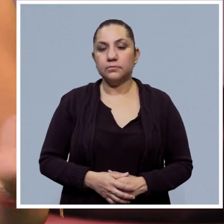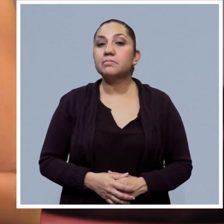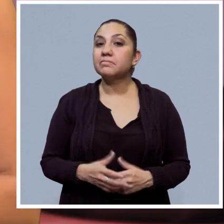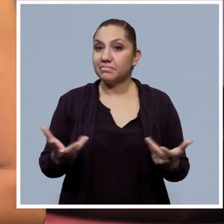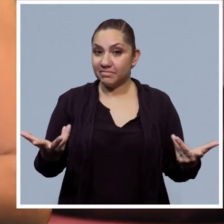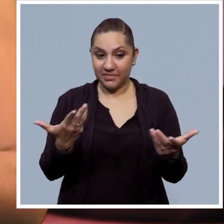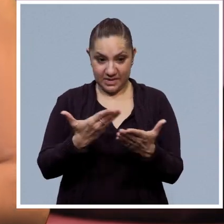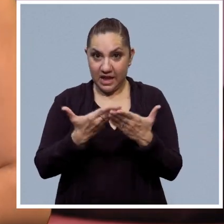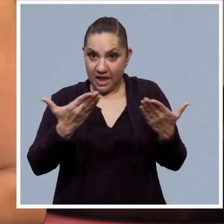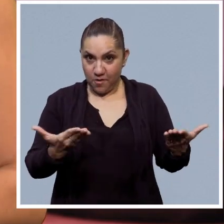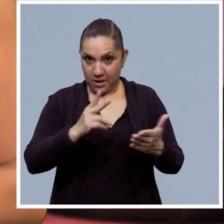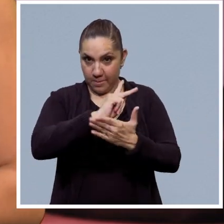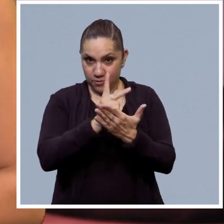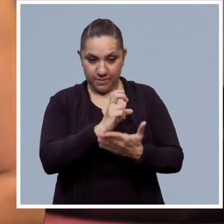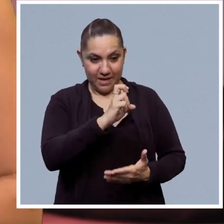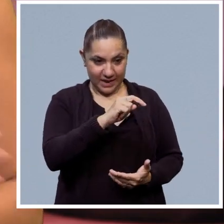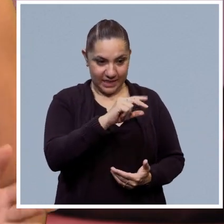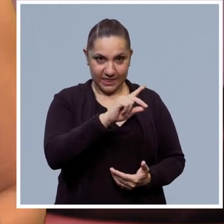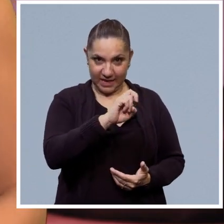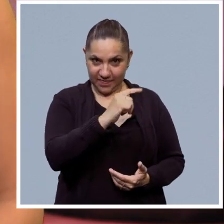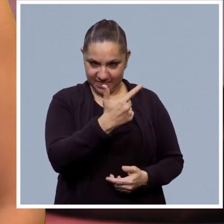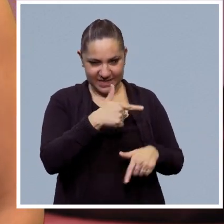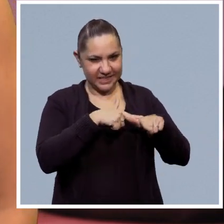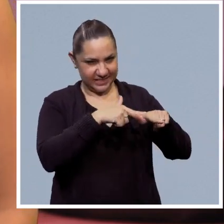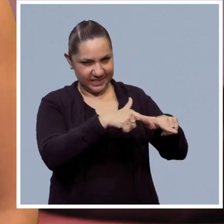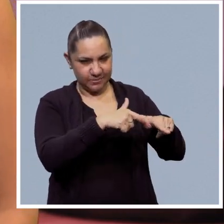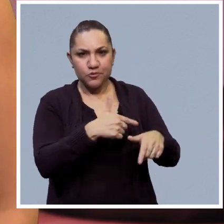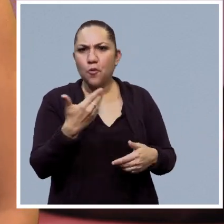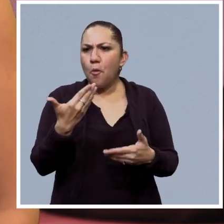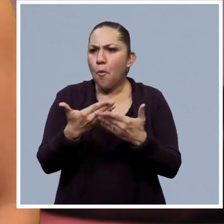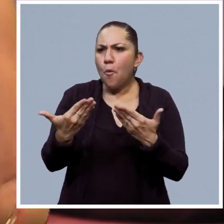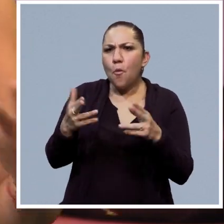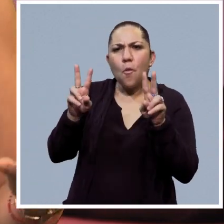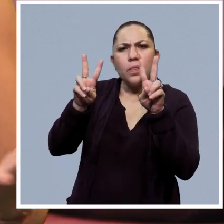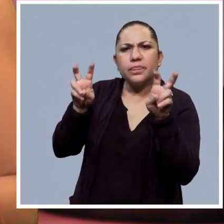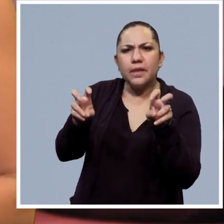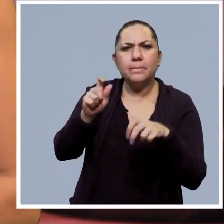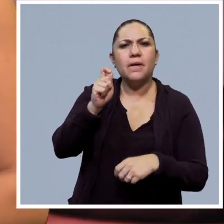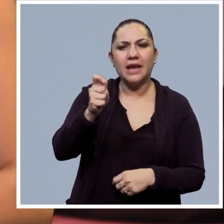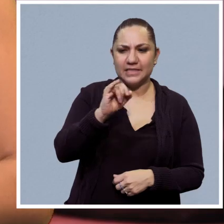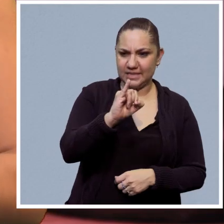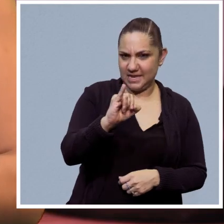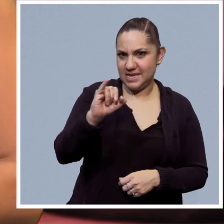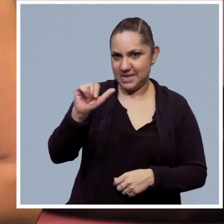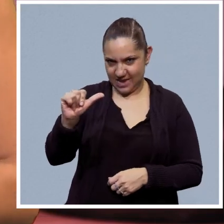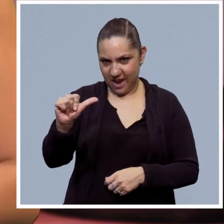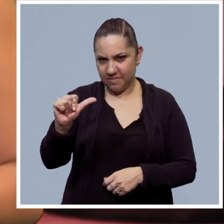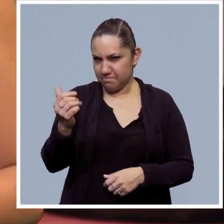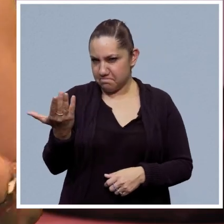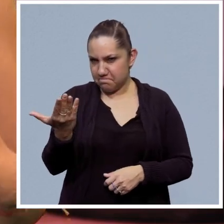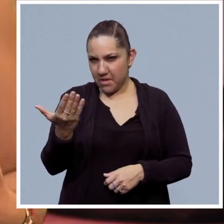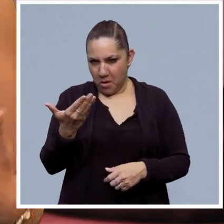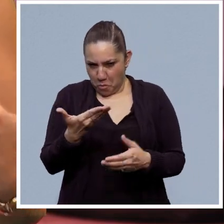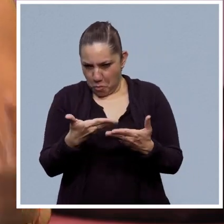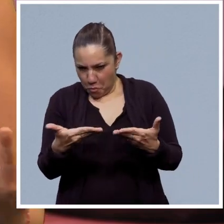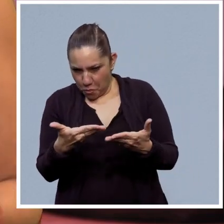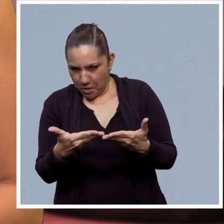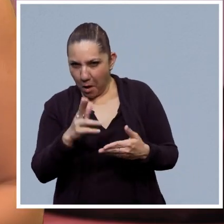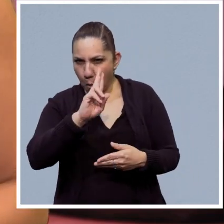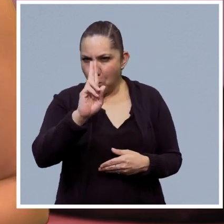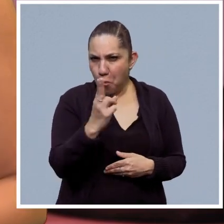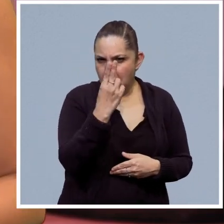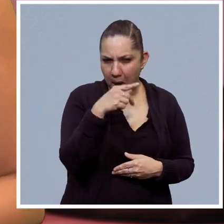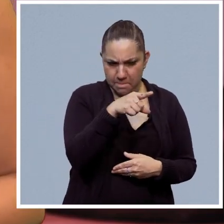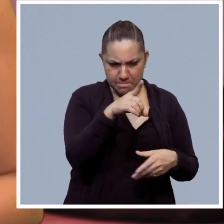Ya estamos de vuelta en Entrending, en esta emisión dedicada a la inteligencia artificial y ahora vamos a hablar de nuestra universidad, porque si de investigación